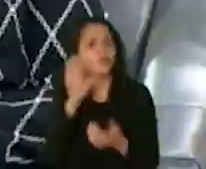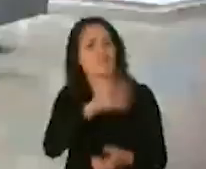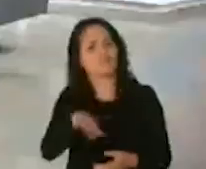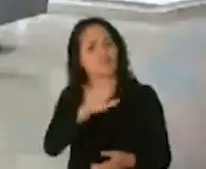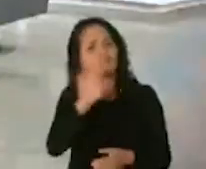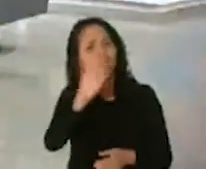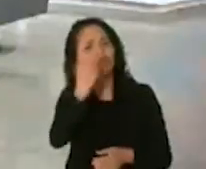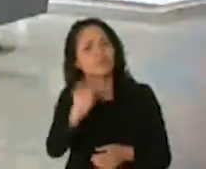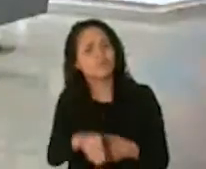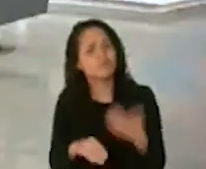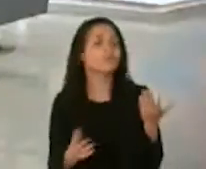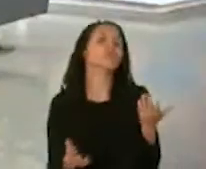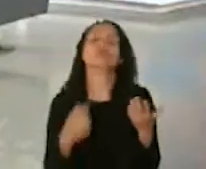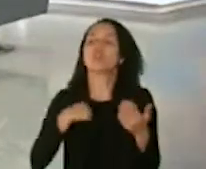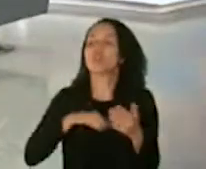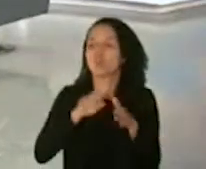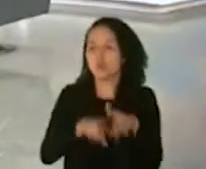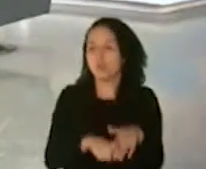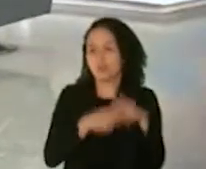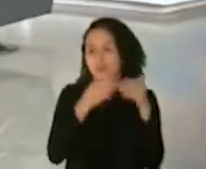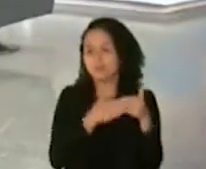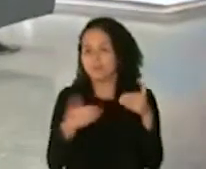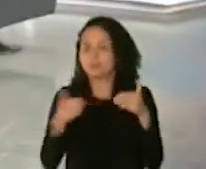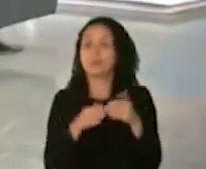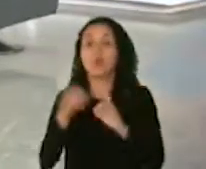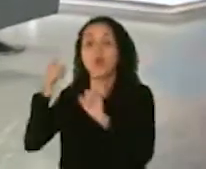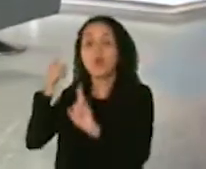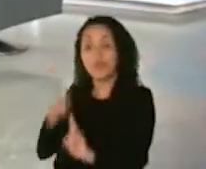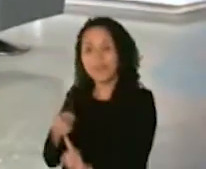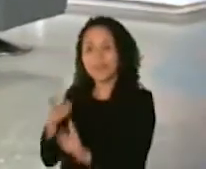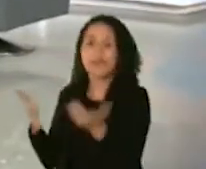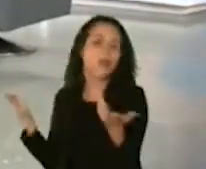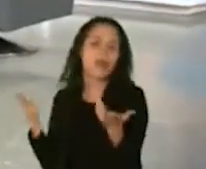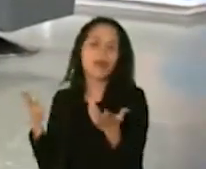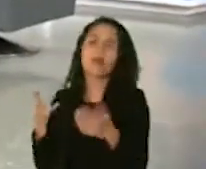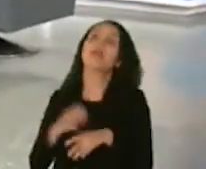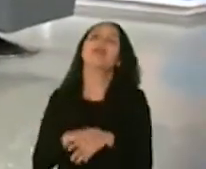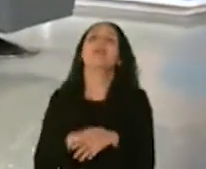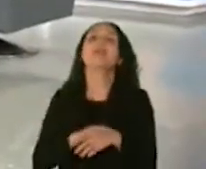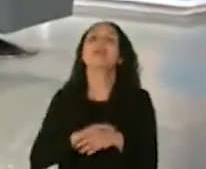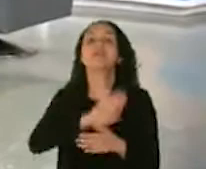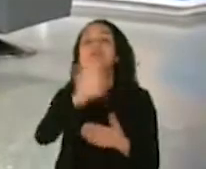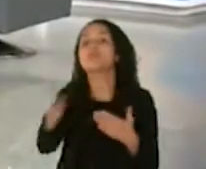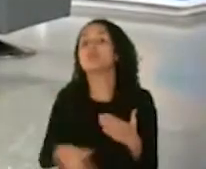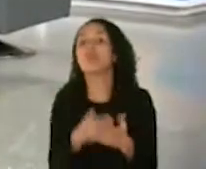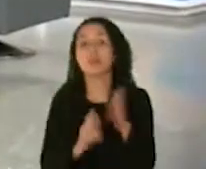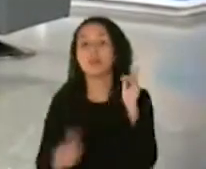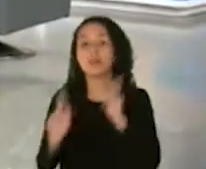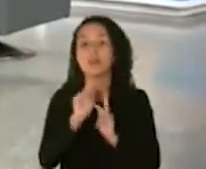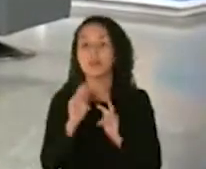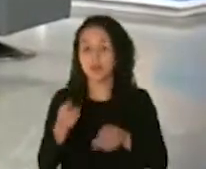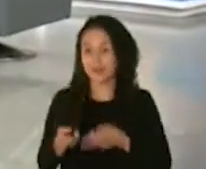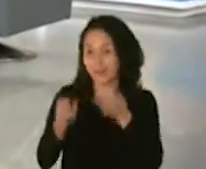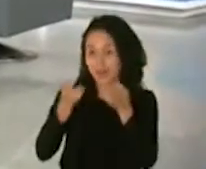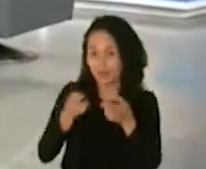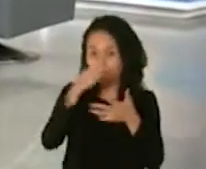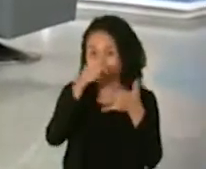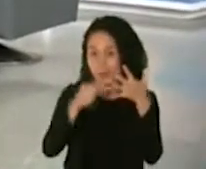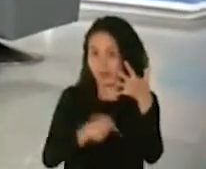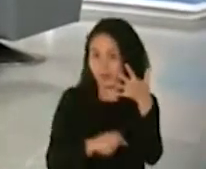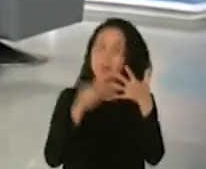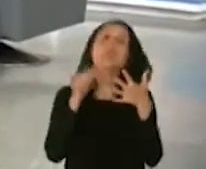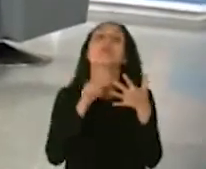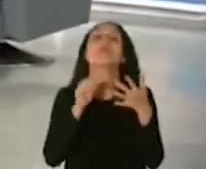proyectado? Bueno, partimos de la premisa que el objetivo al final del día es que todo el que esté en esa indicación de uso de vacunas